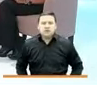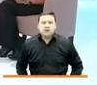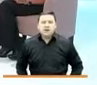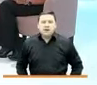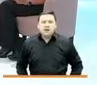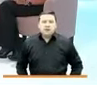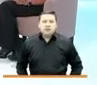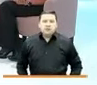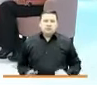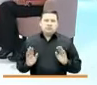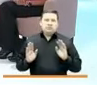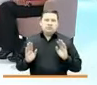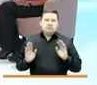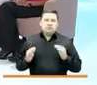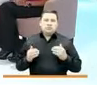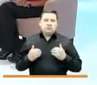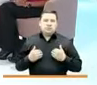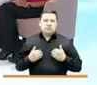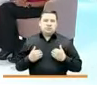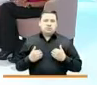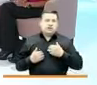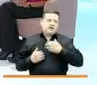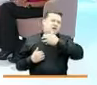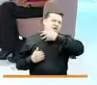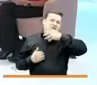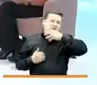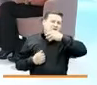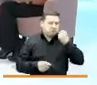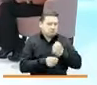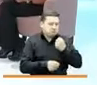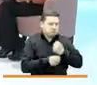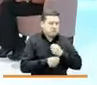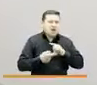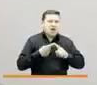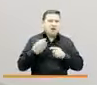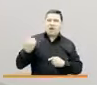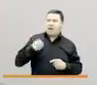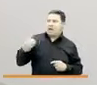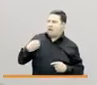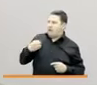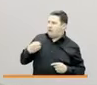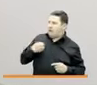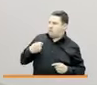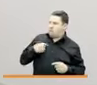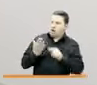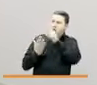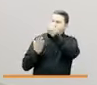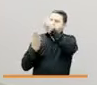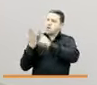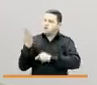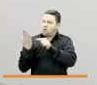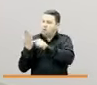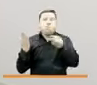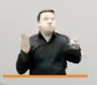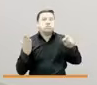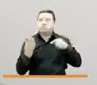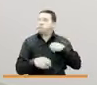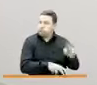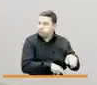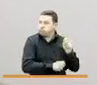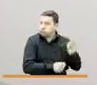Bueno, era que yo estaba trabajando en una finca y al mismo que me avisaron de que aparecía en la lista de los beneficiarios del IVA.